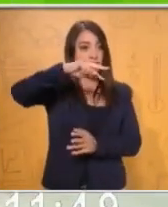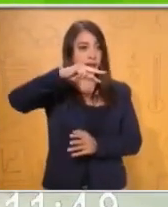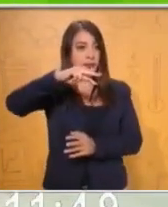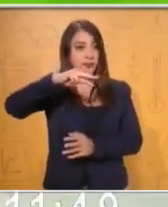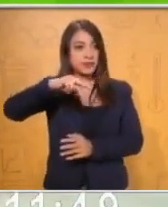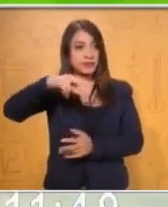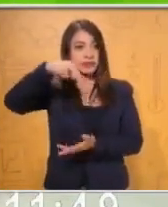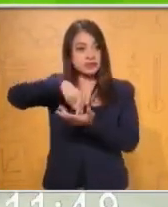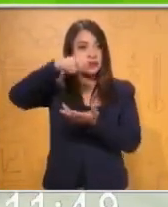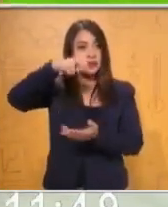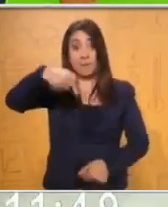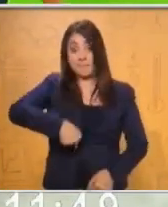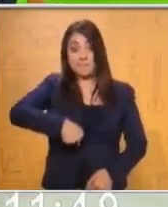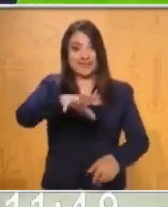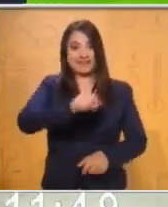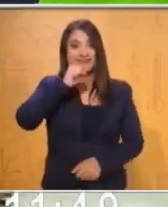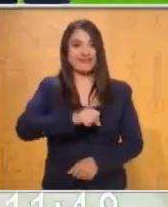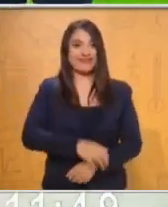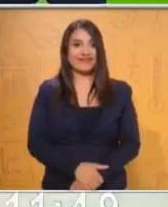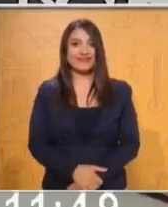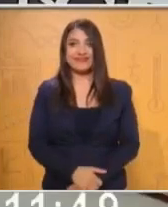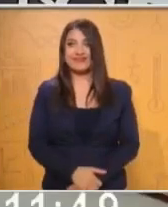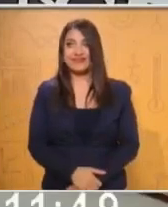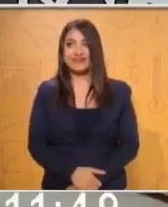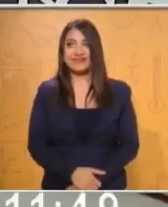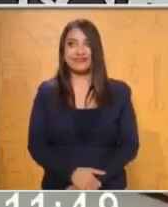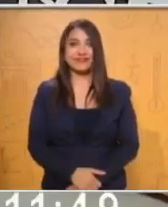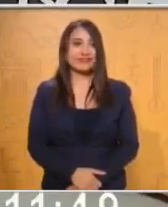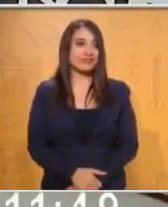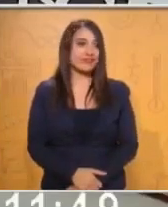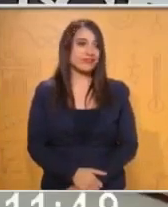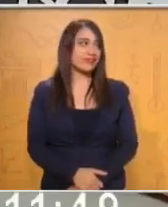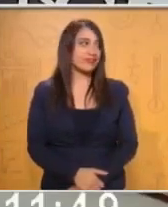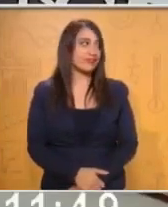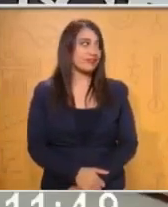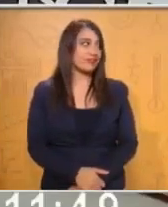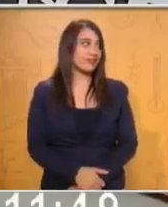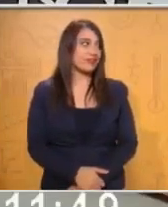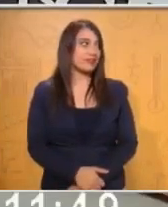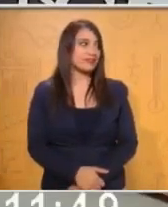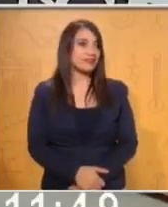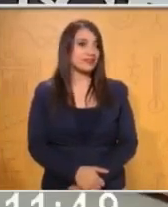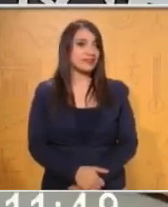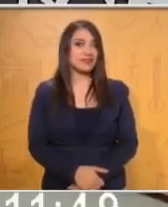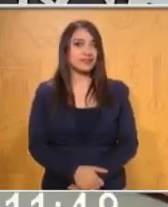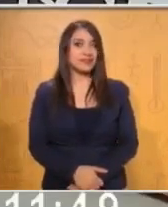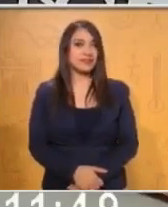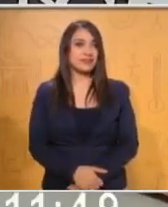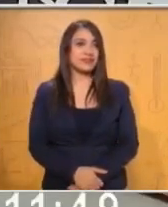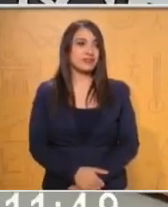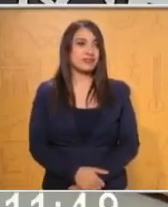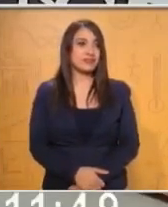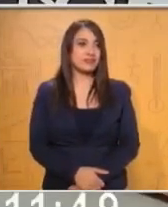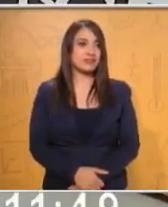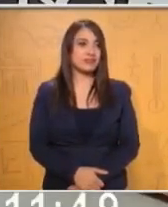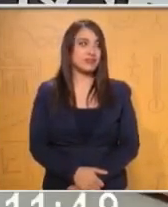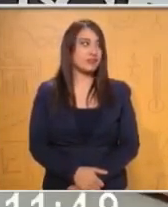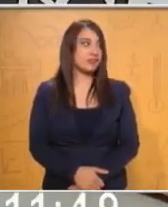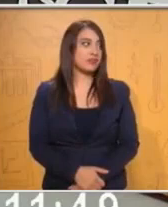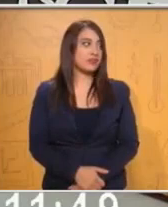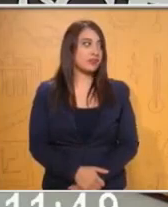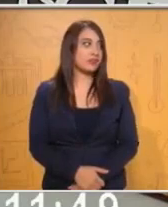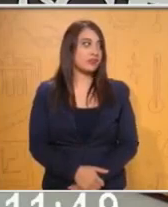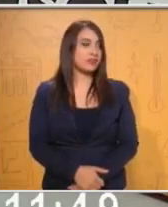Salto. Ombligo. Podemos aquí ir agregando un reto. ¿Sí? Para que